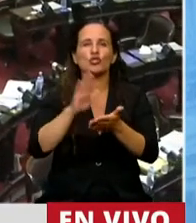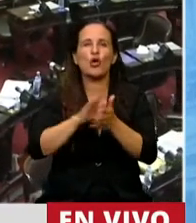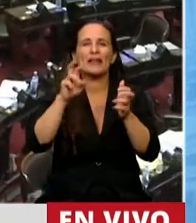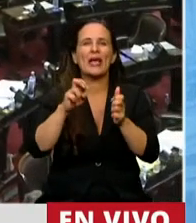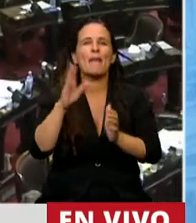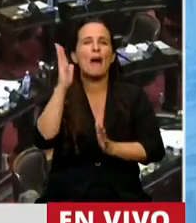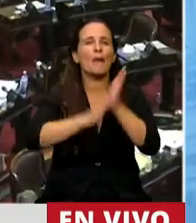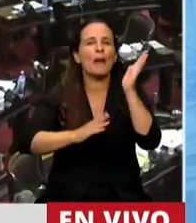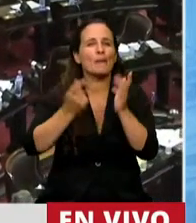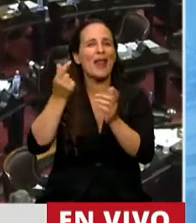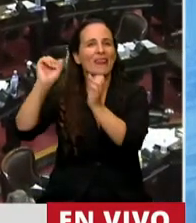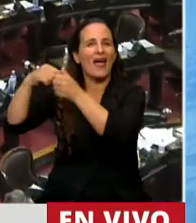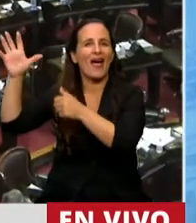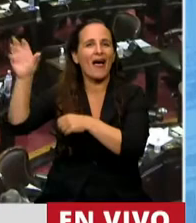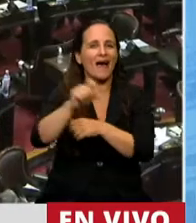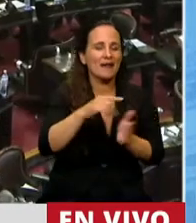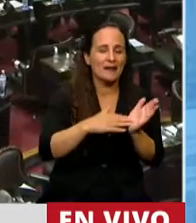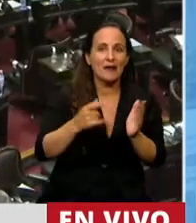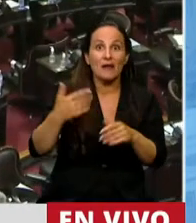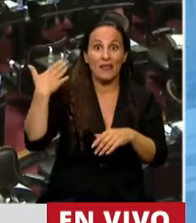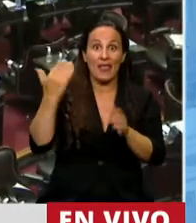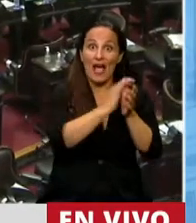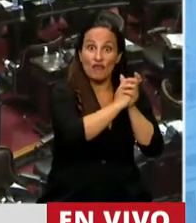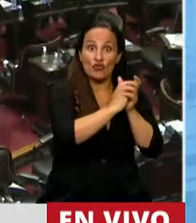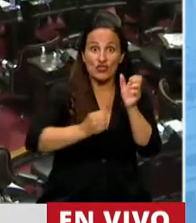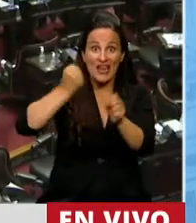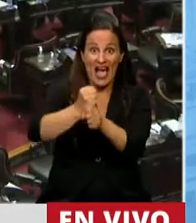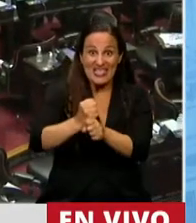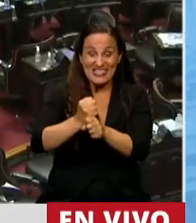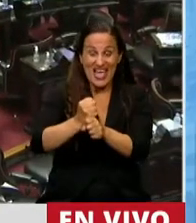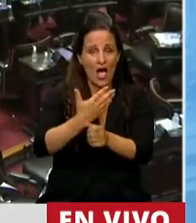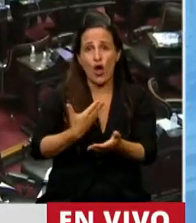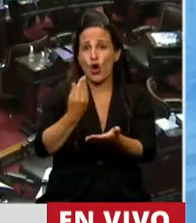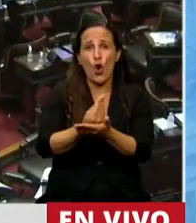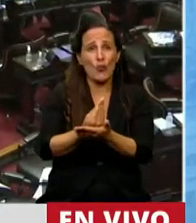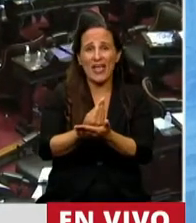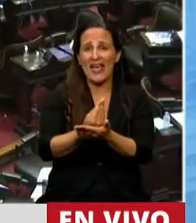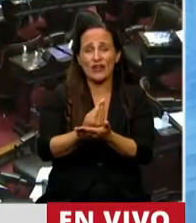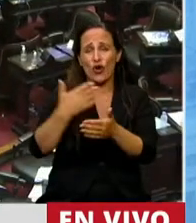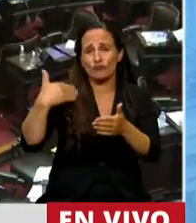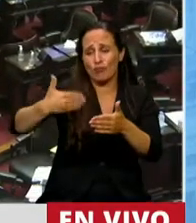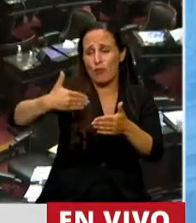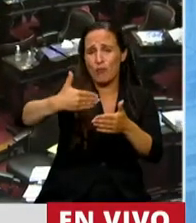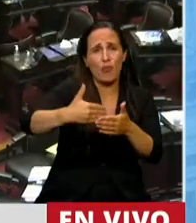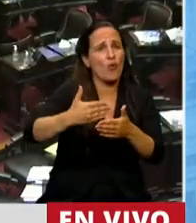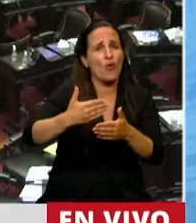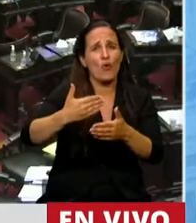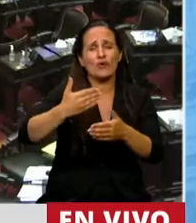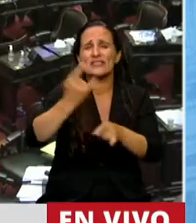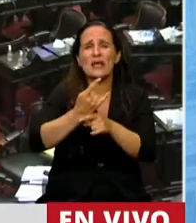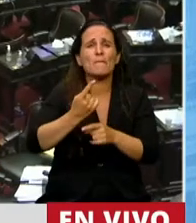eufemismos. Todos los gobiernos de la democracia, desde Alfonsín hasta este, todos impulsaron algún blanqueo. No hubo ningún gobierno